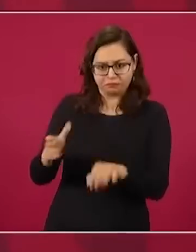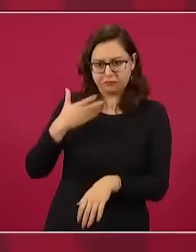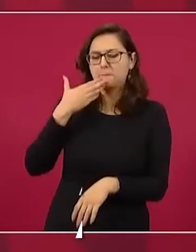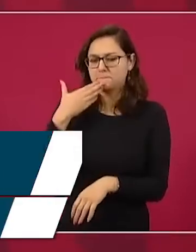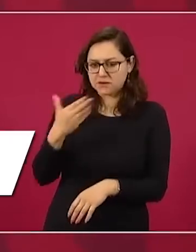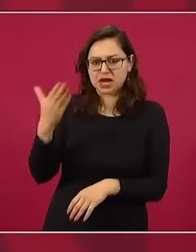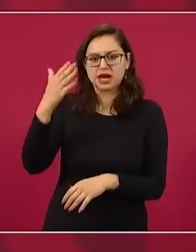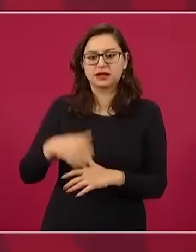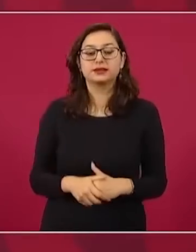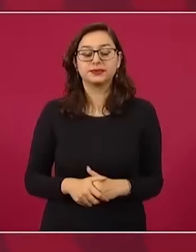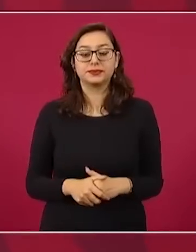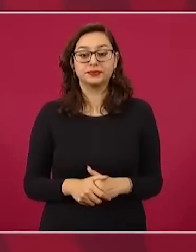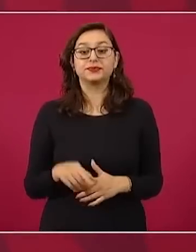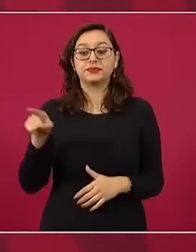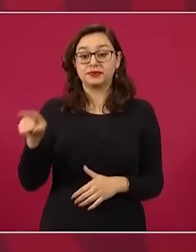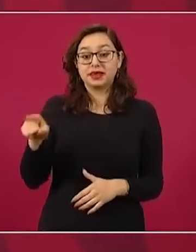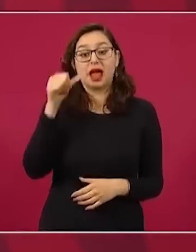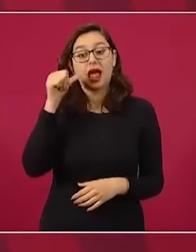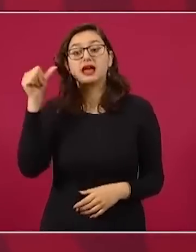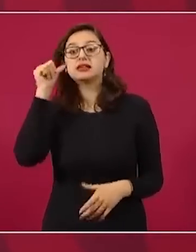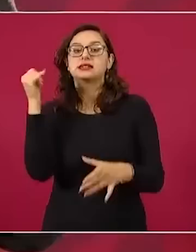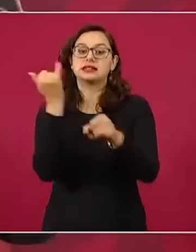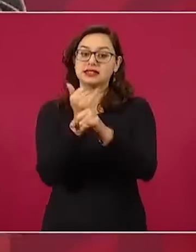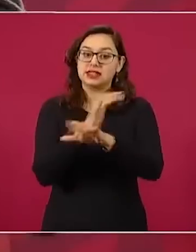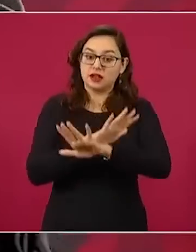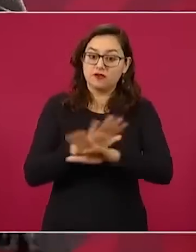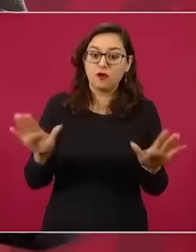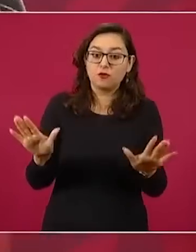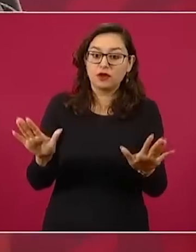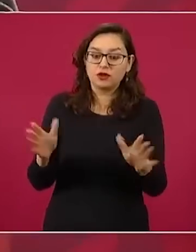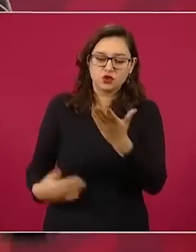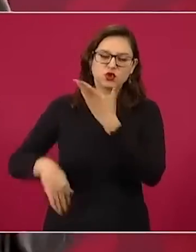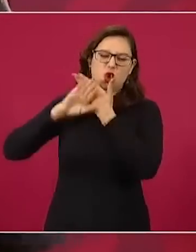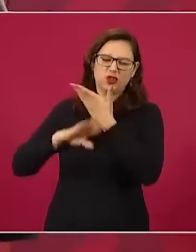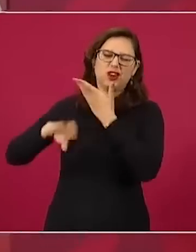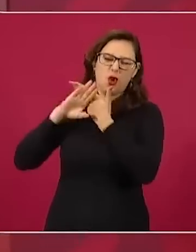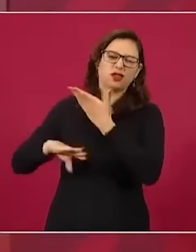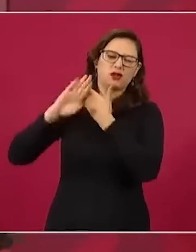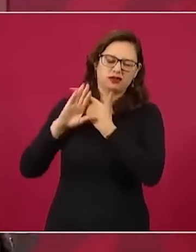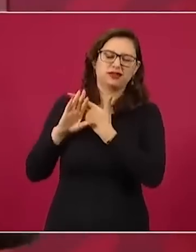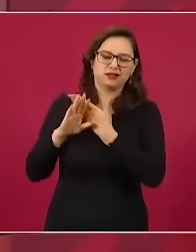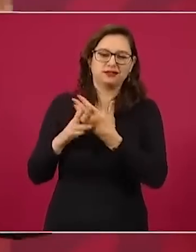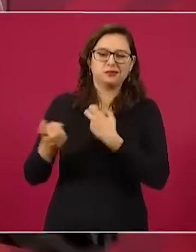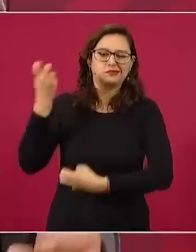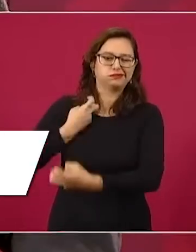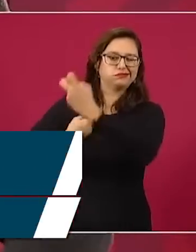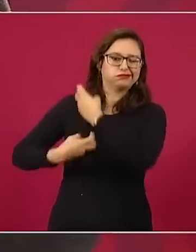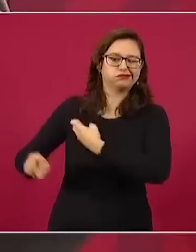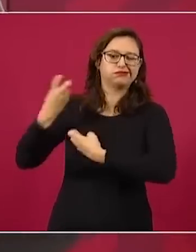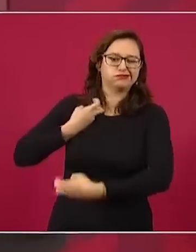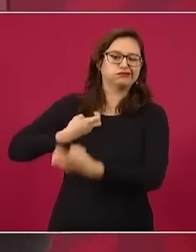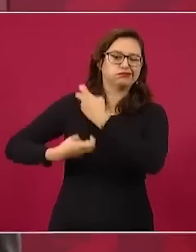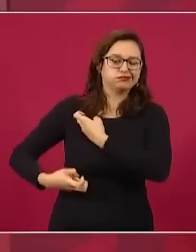y en contra mía, hablando en contra mía,